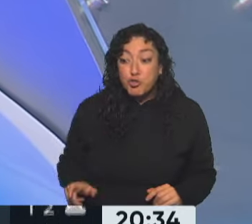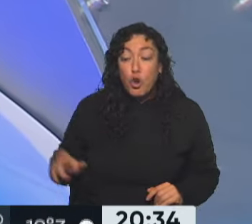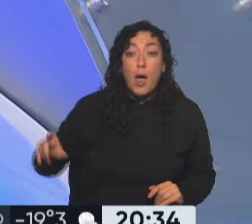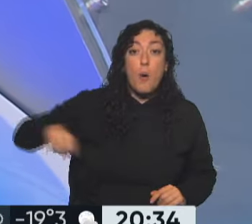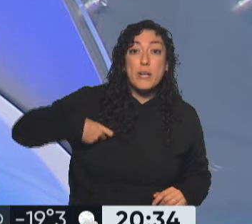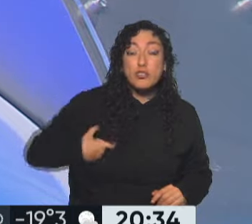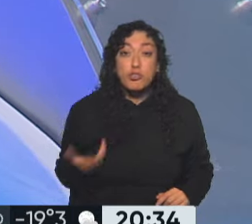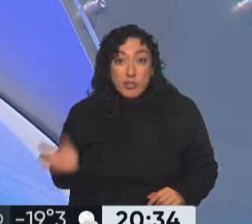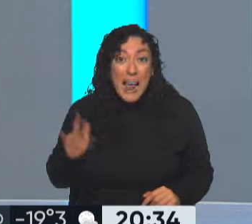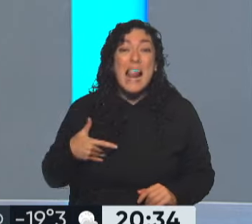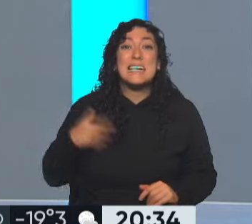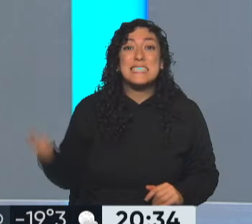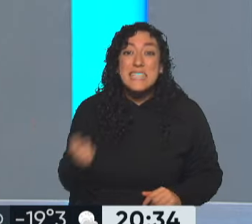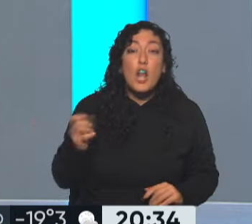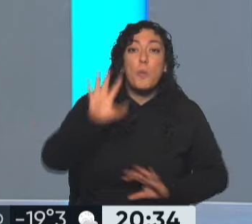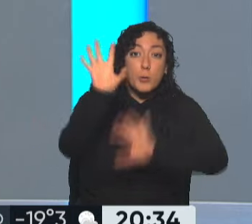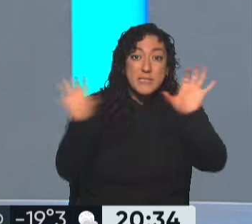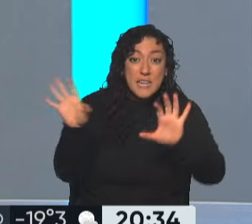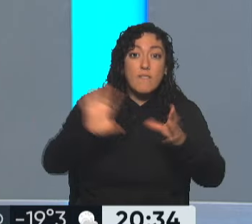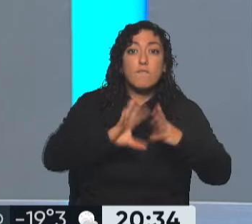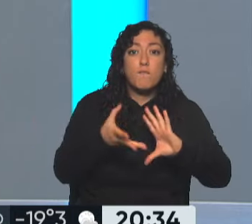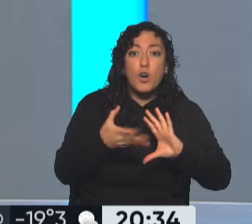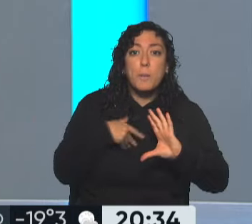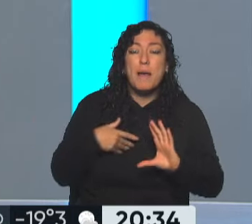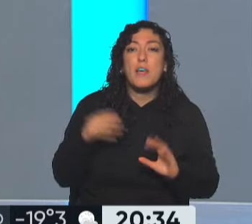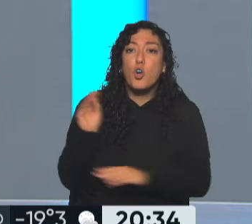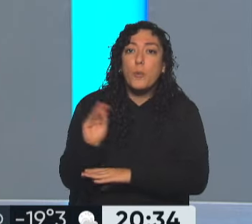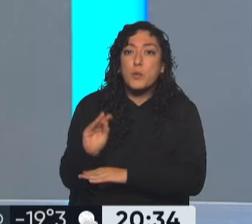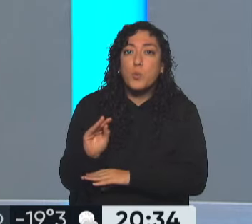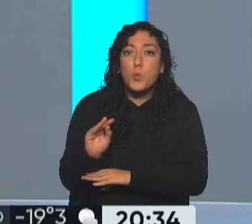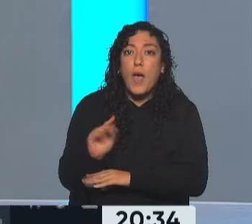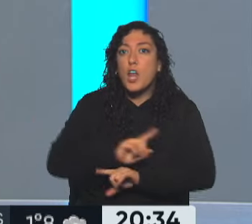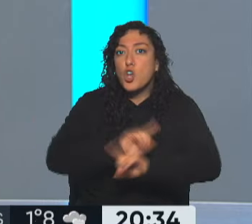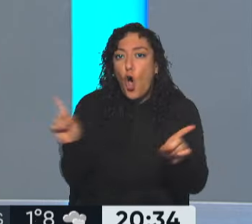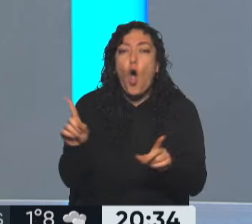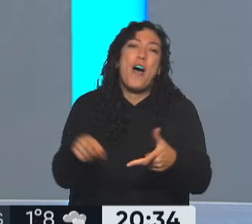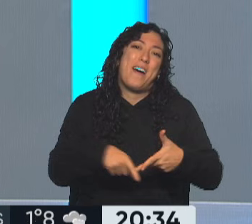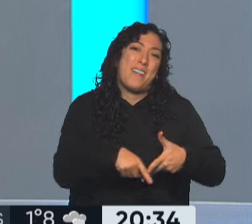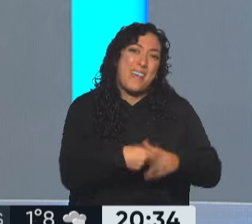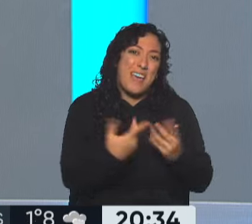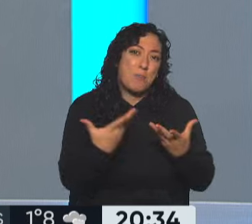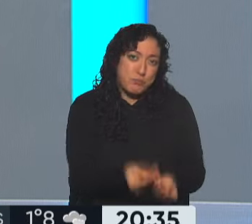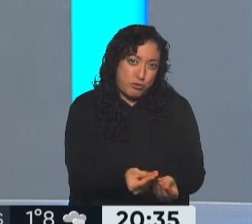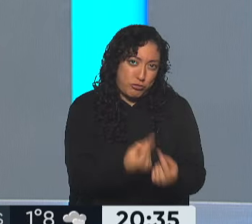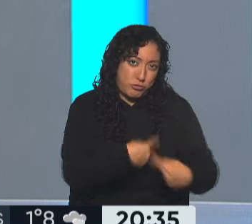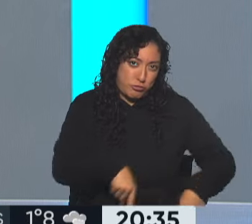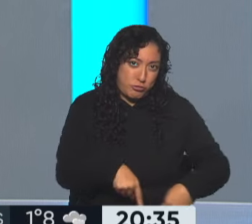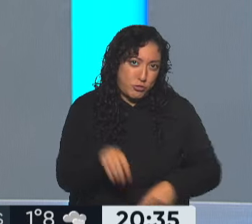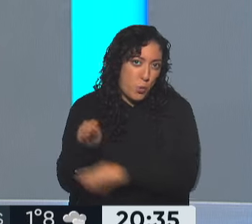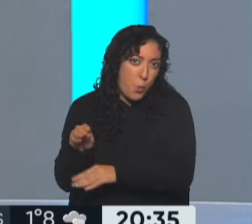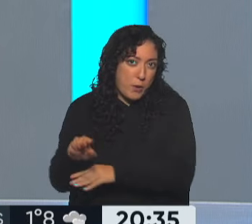provincial o sindical, debe tener la negativa de cobertura para poder solicitar estos dispositivos.